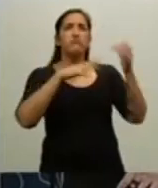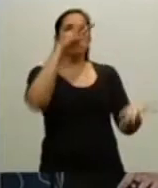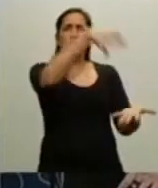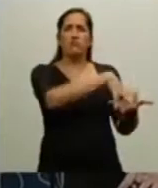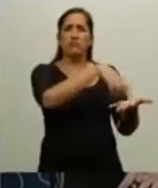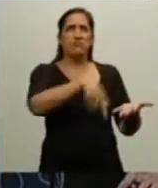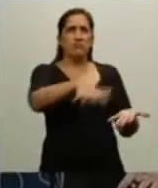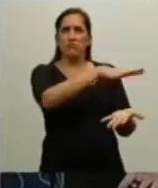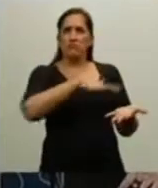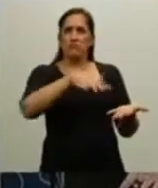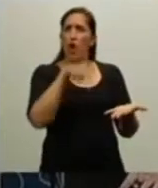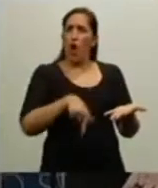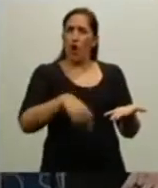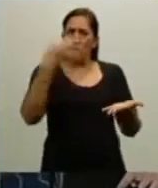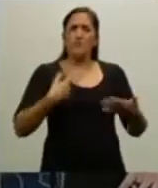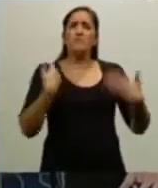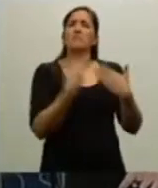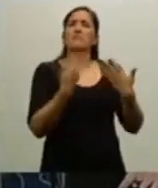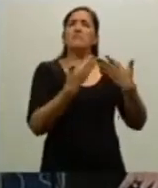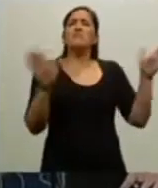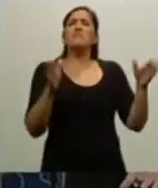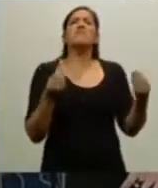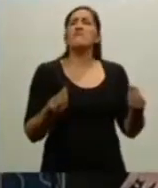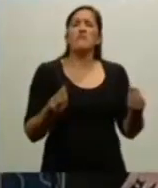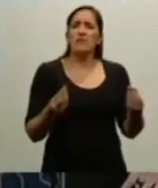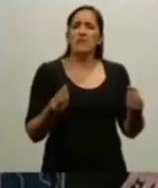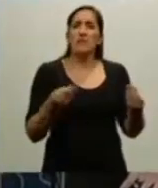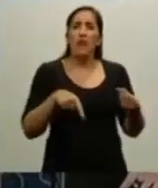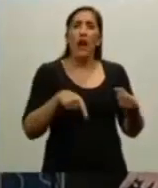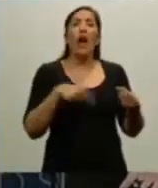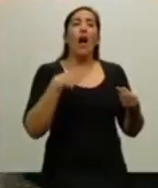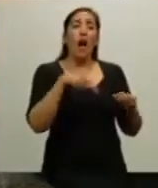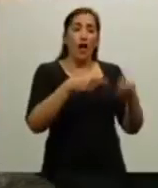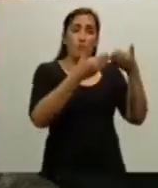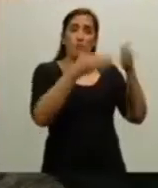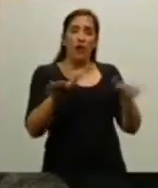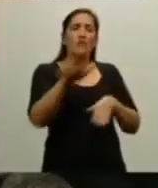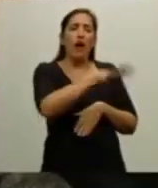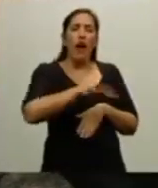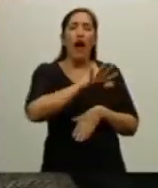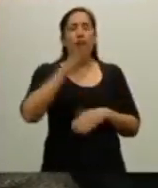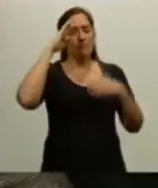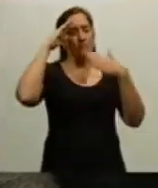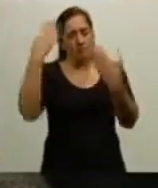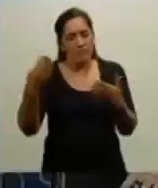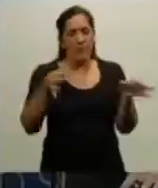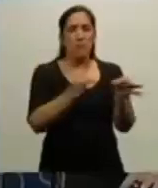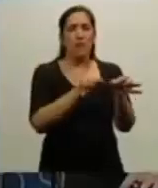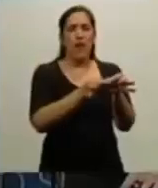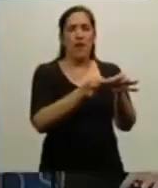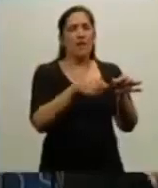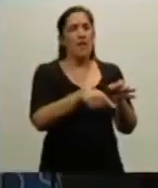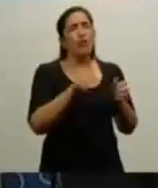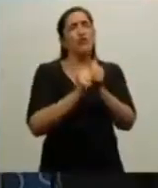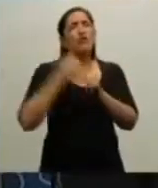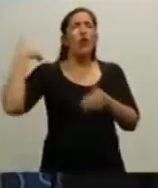esto que hoy inauguramos es la construcción histórica en honor a Malvinas ciudades más